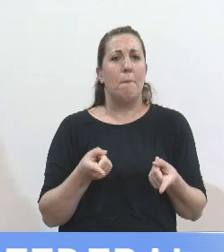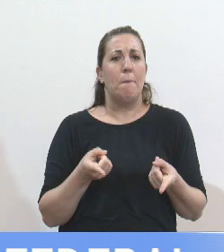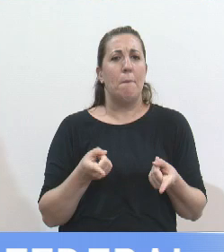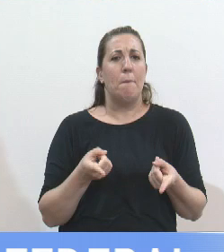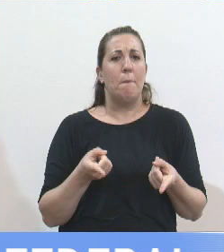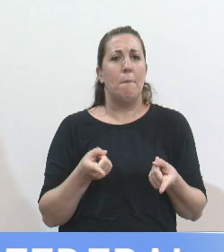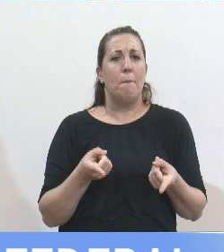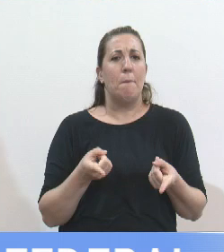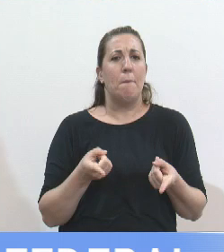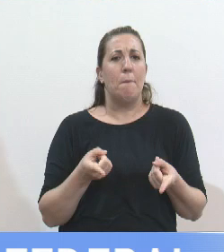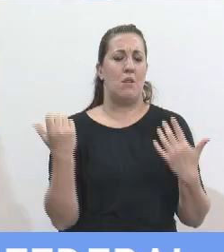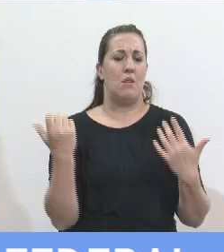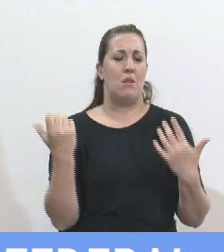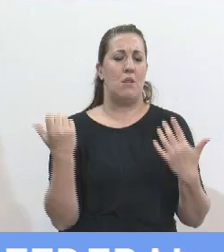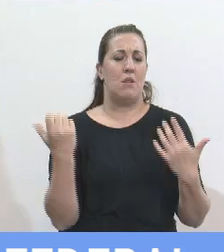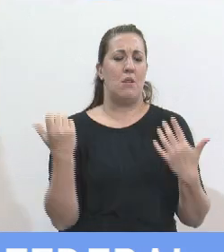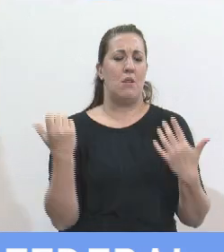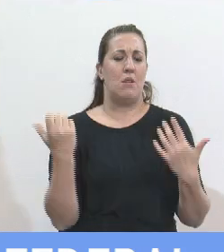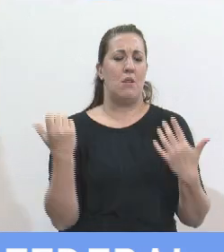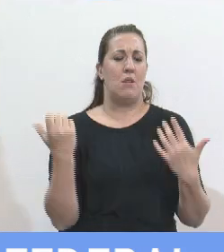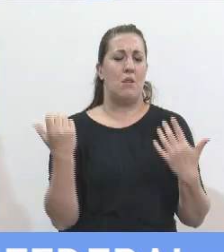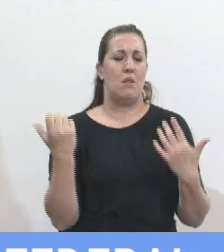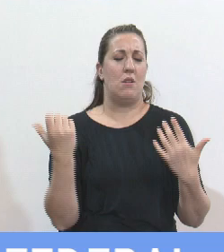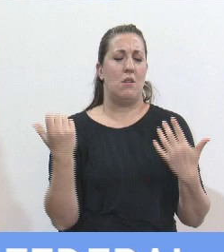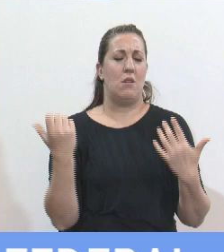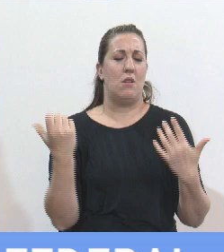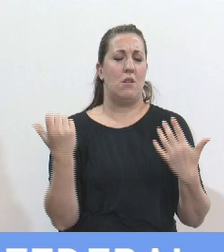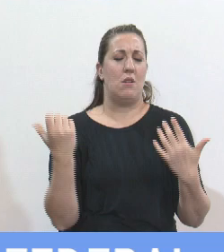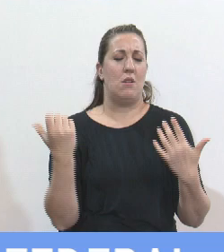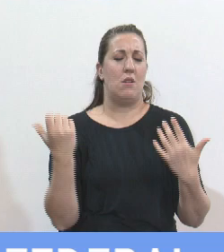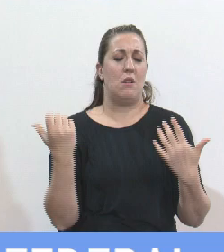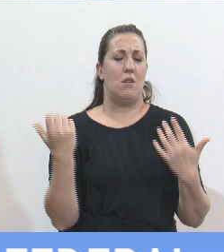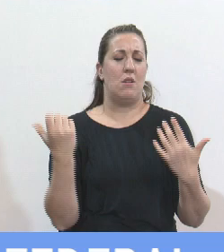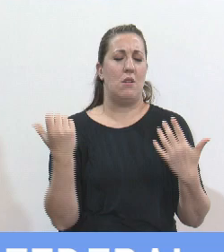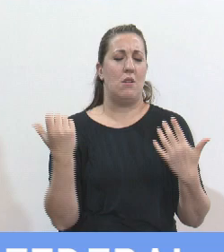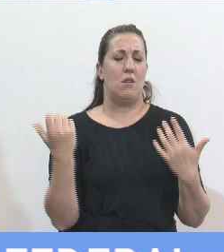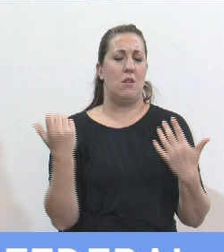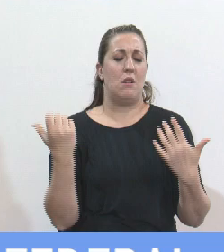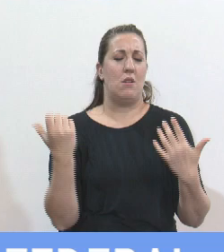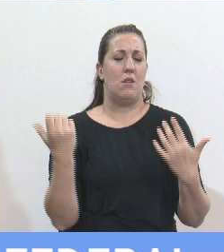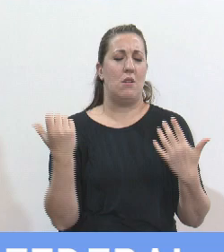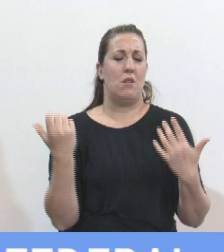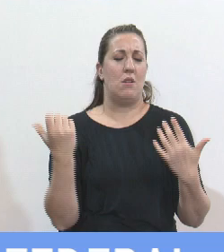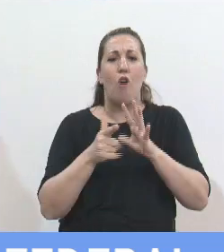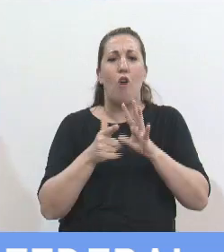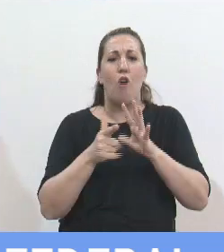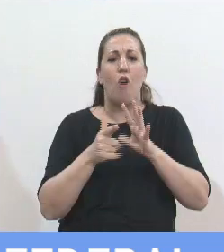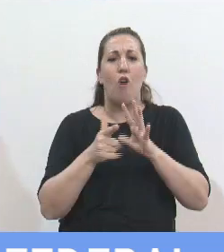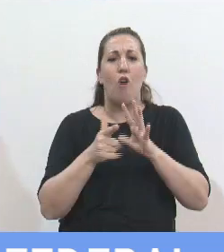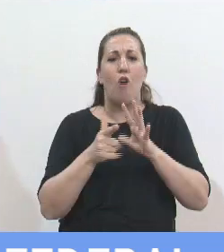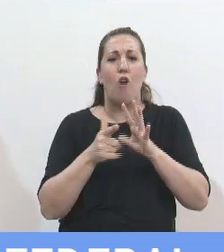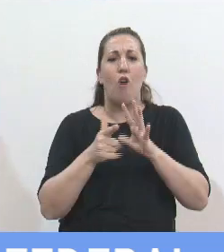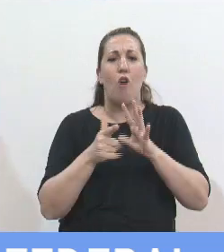histórico para mi provincia, que podamos avanzar en este sentido y que podamos implementar de manera inmediata